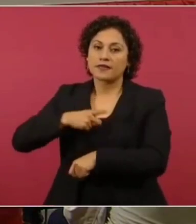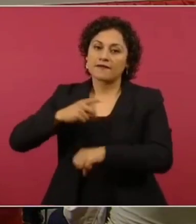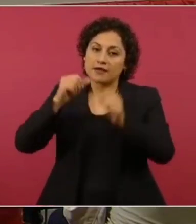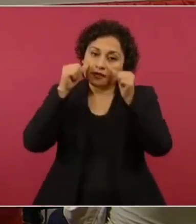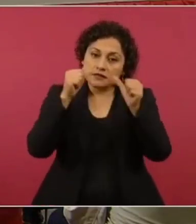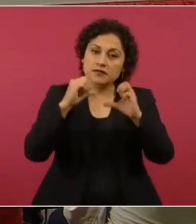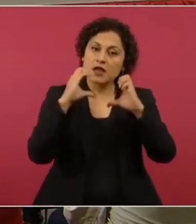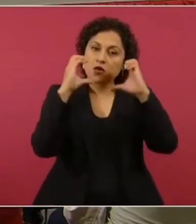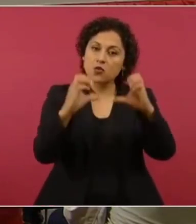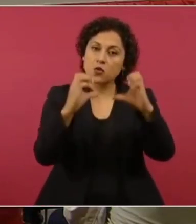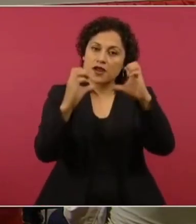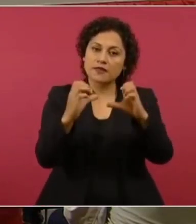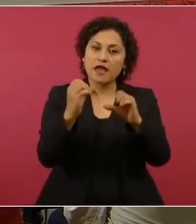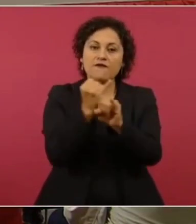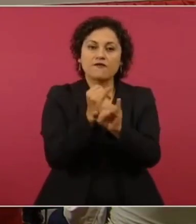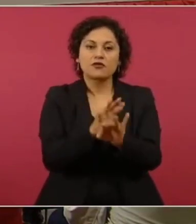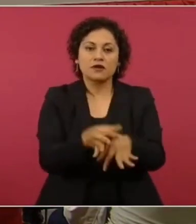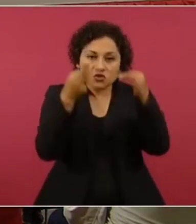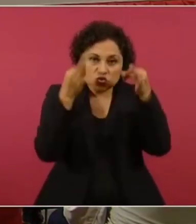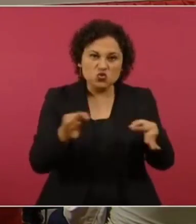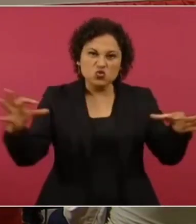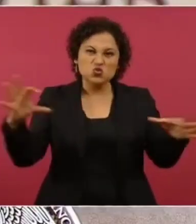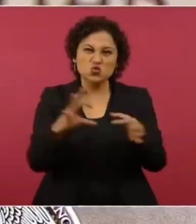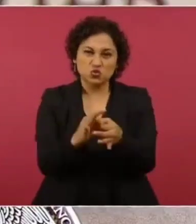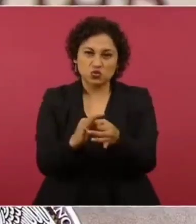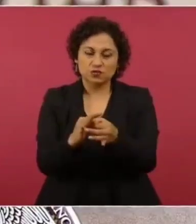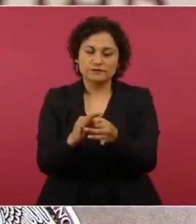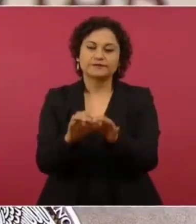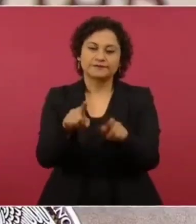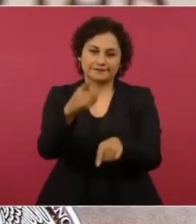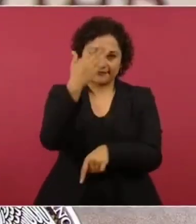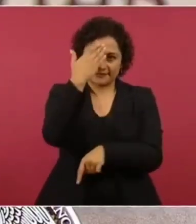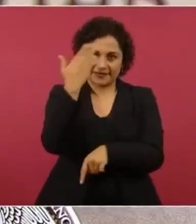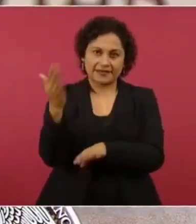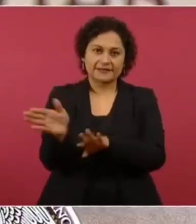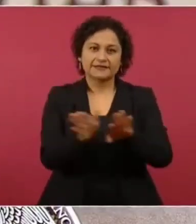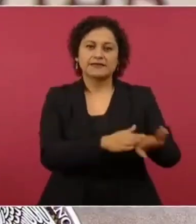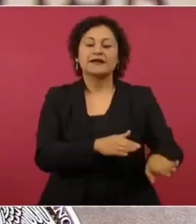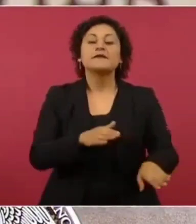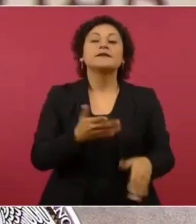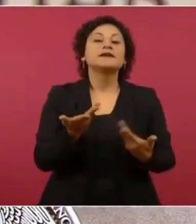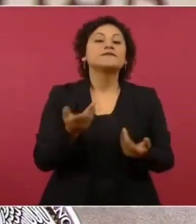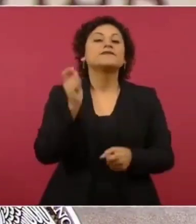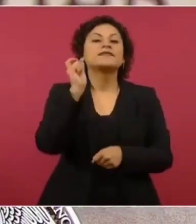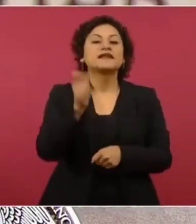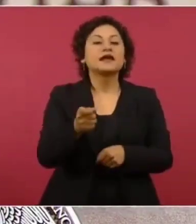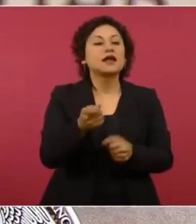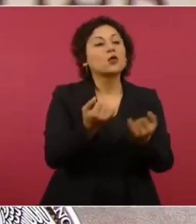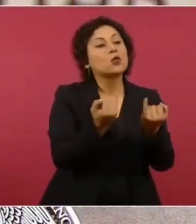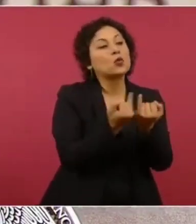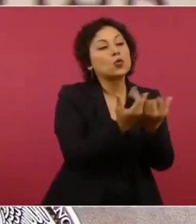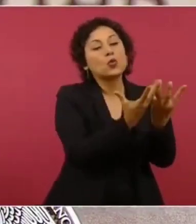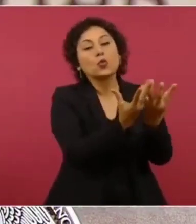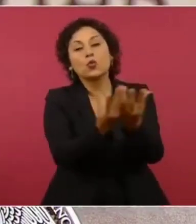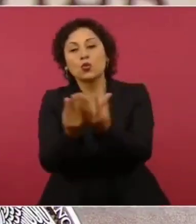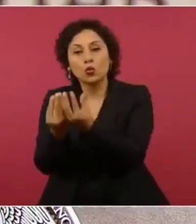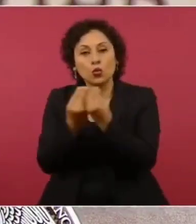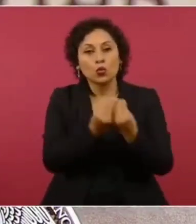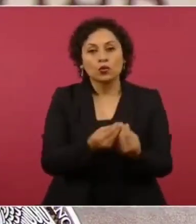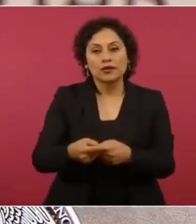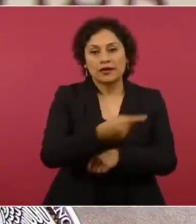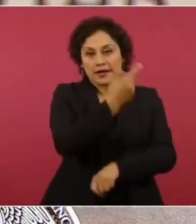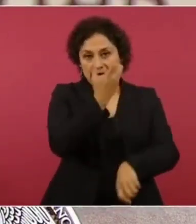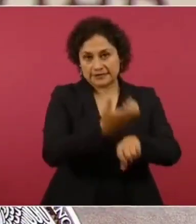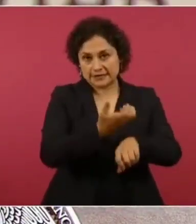Ya saben, nado sincronizado, Arturo Sarucán, ex embajador de México en Washington, se creyó la